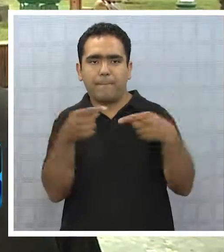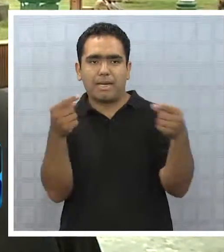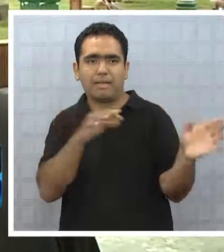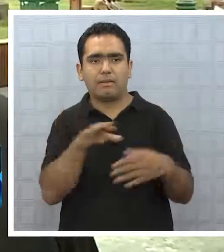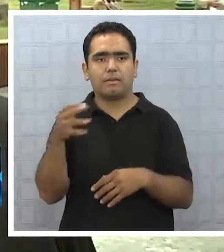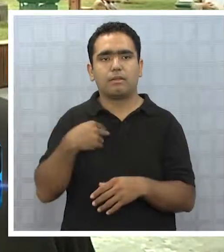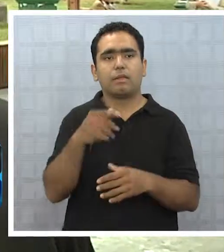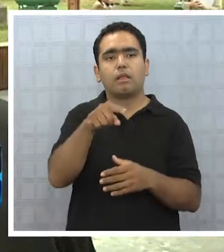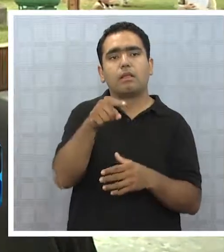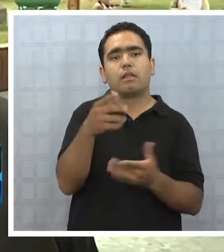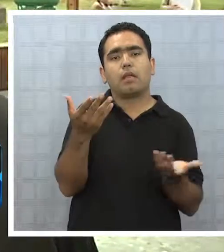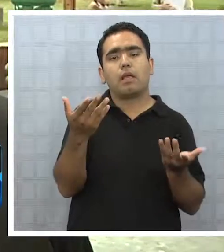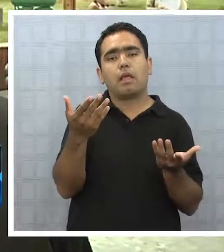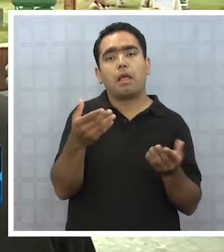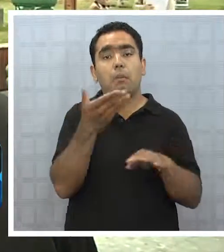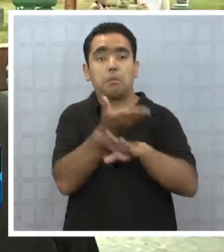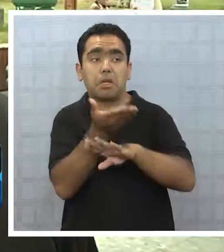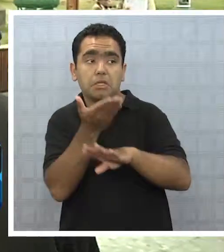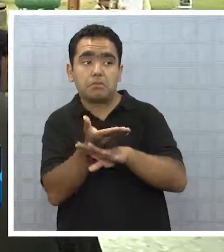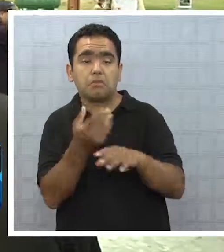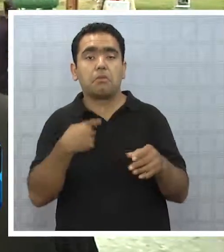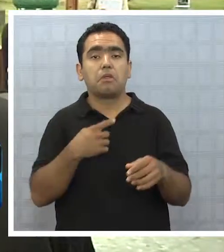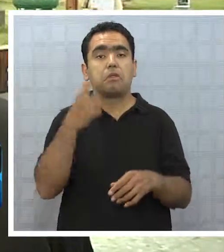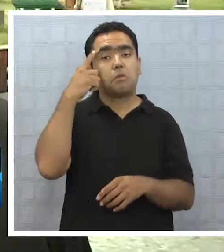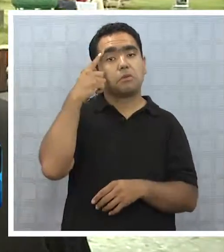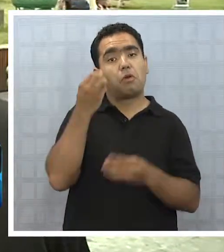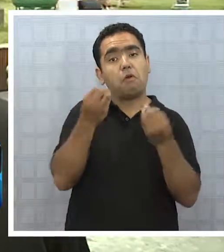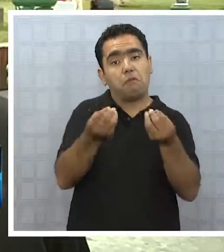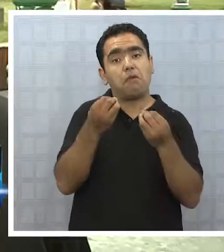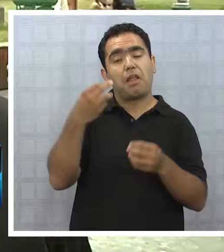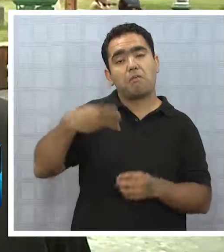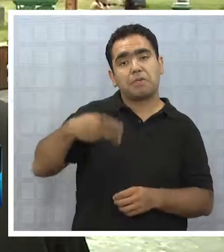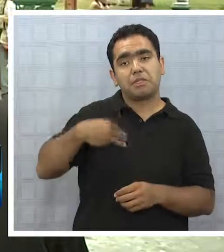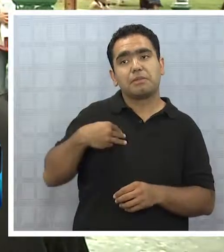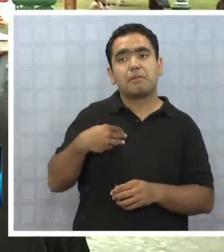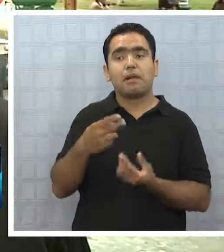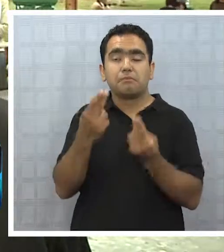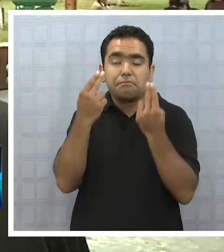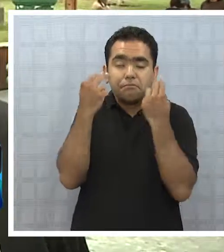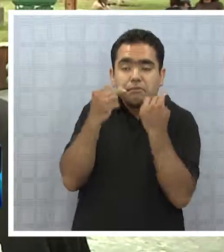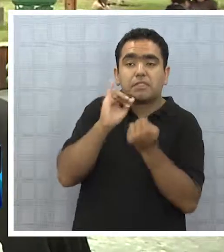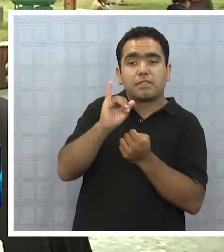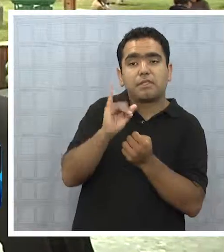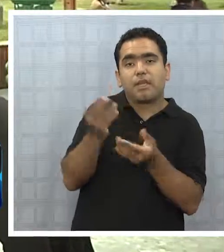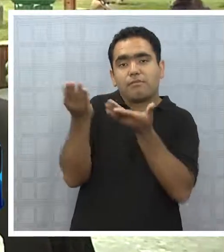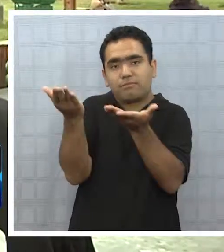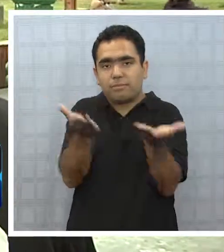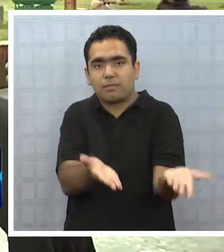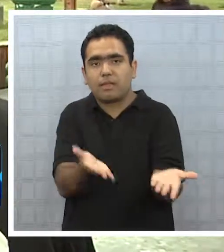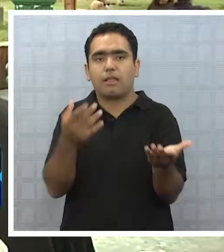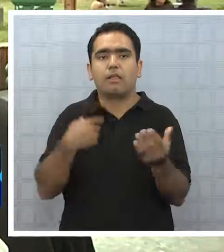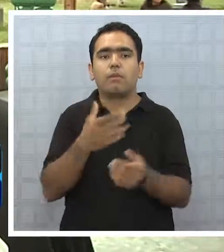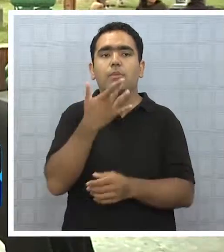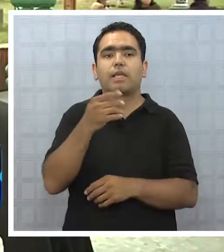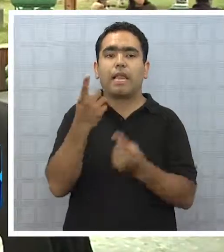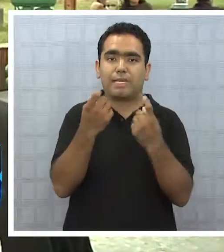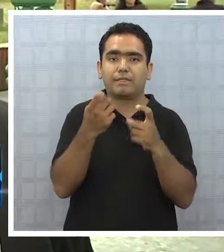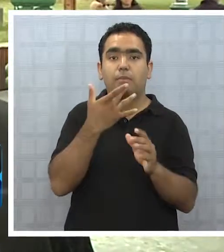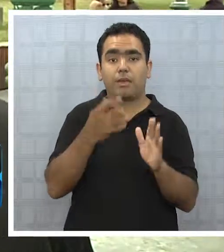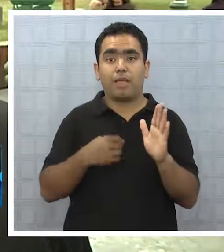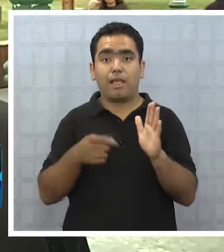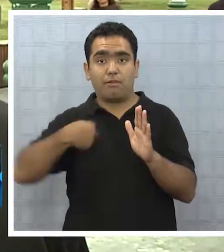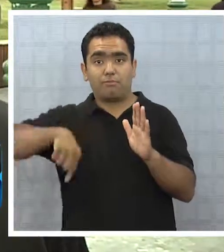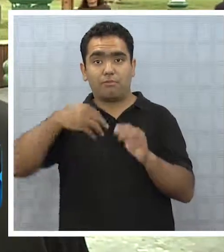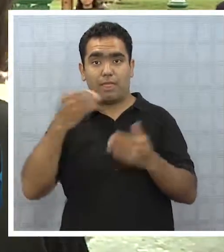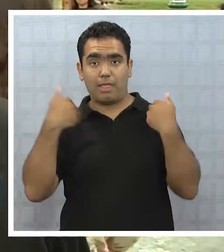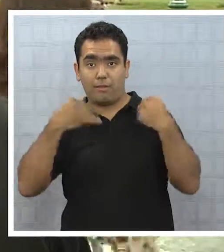son legítimas, depende de cómo se miren, pero creo que es un noble gesto que están haciendo para el bien del deporte en la ciudad. Algo que se necesita, además que vamos